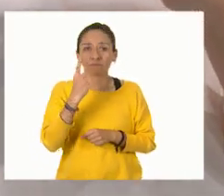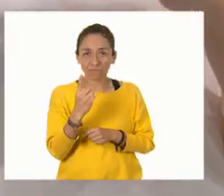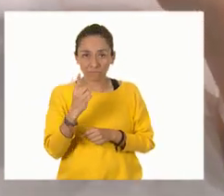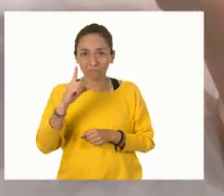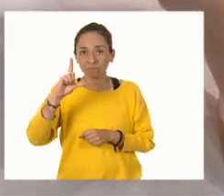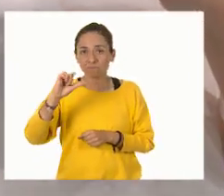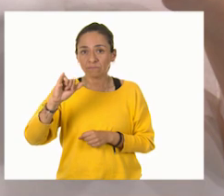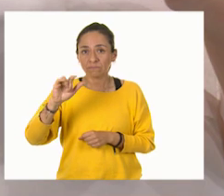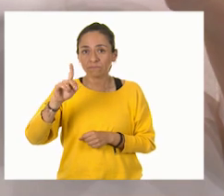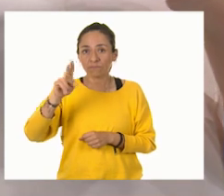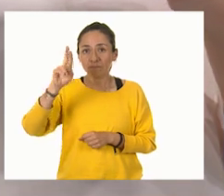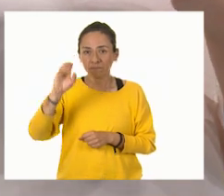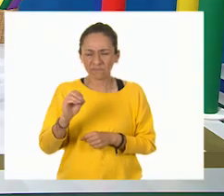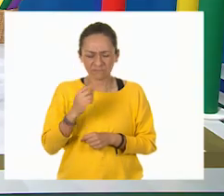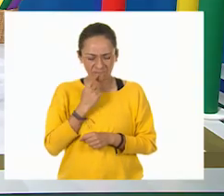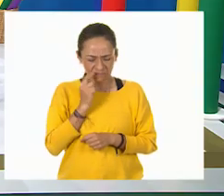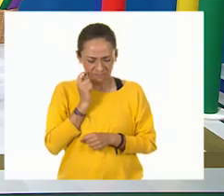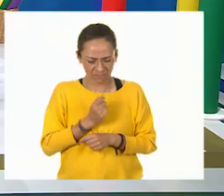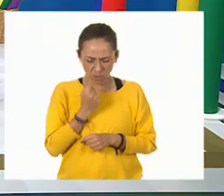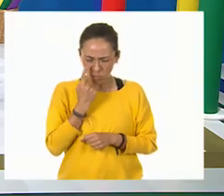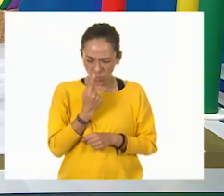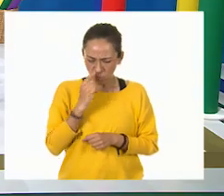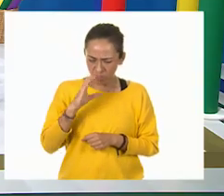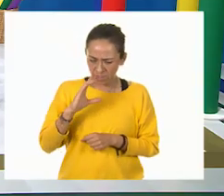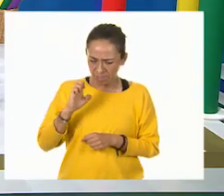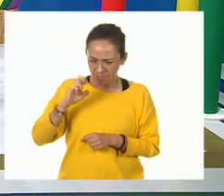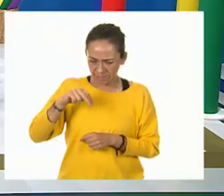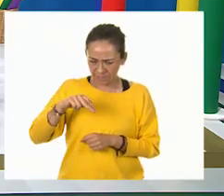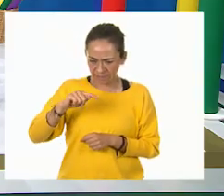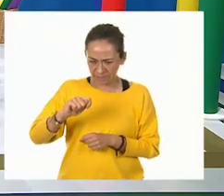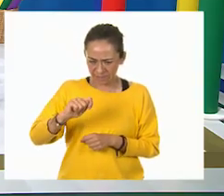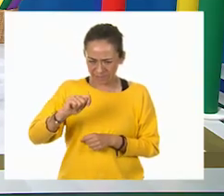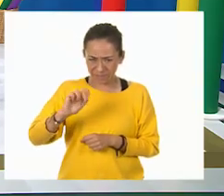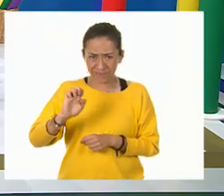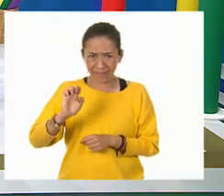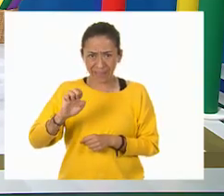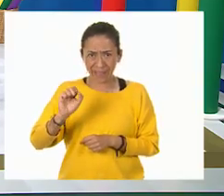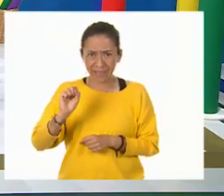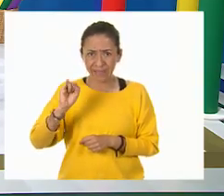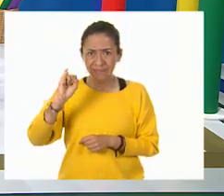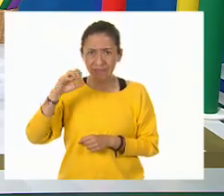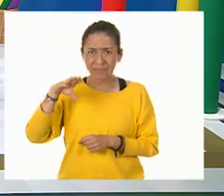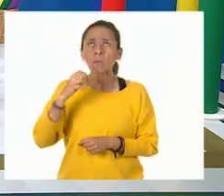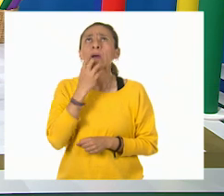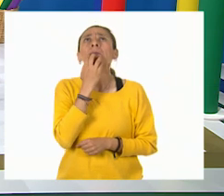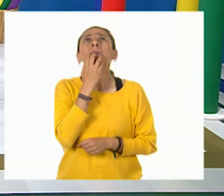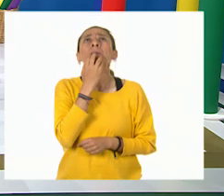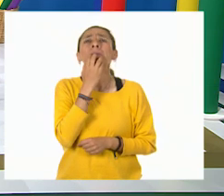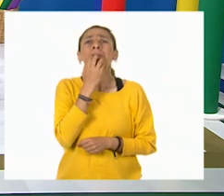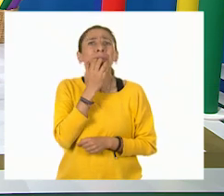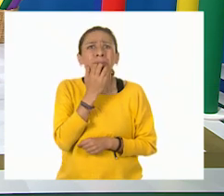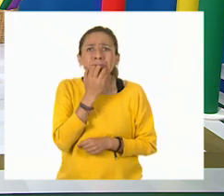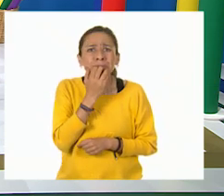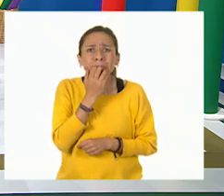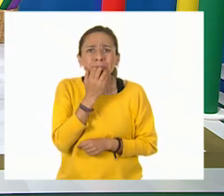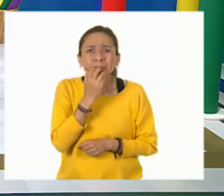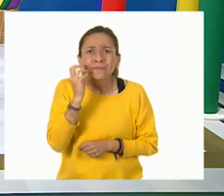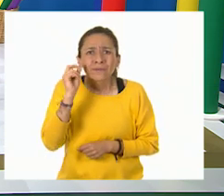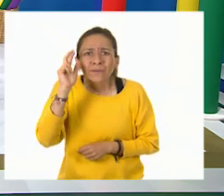Ajá. Un centésimo... Centésimo... Ay, manita, no me acuerdo. Esperen. Piensa, piensa, piensa.